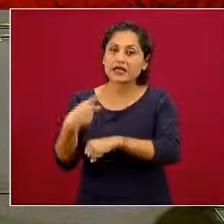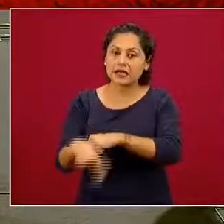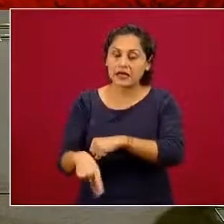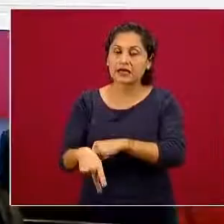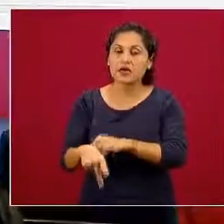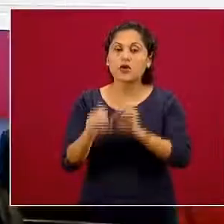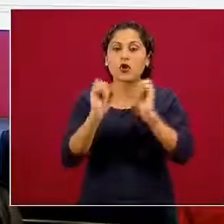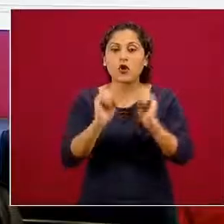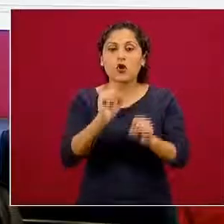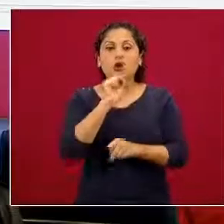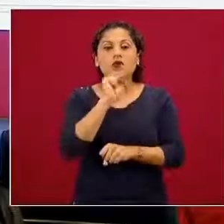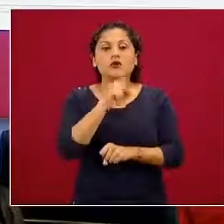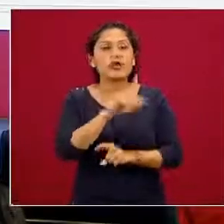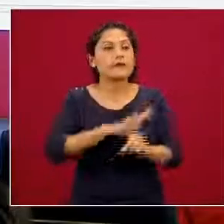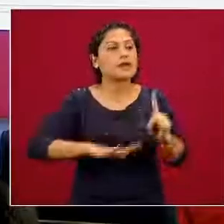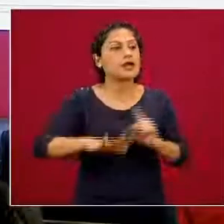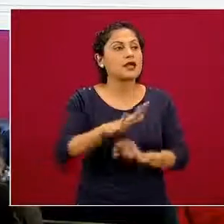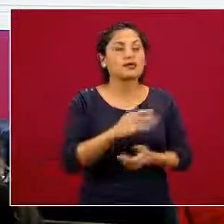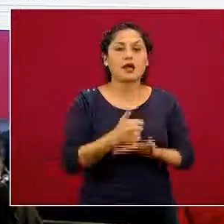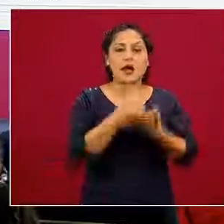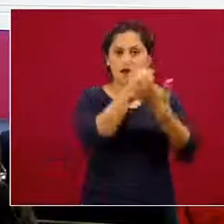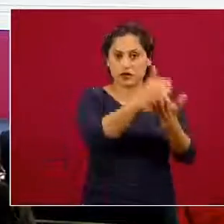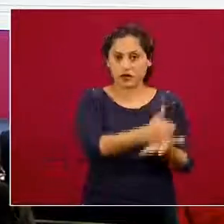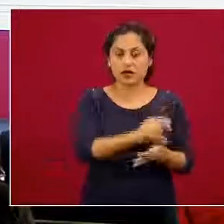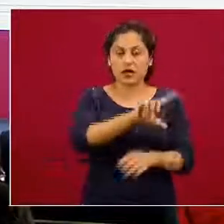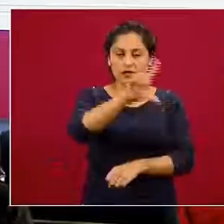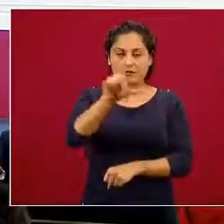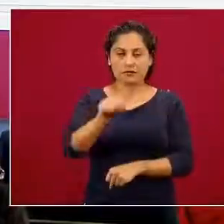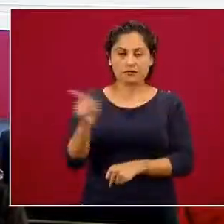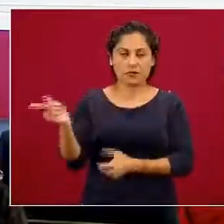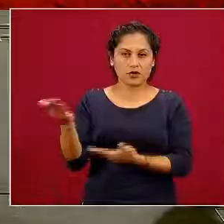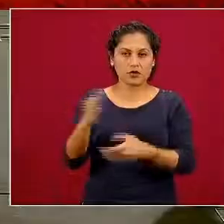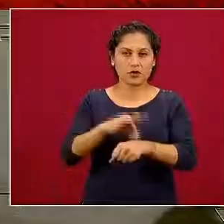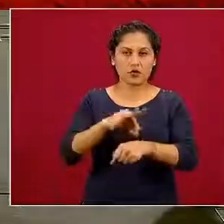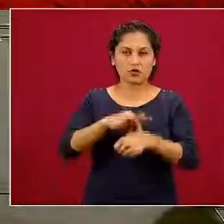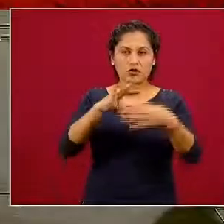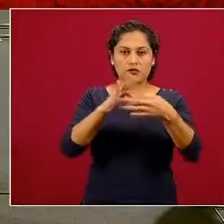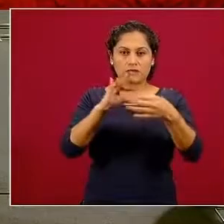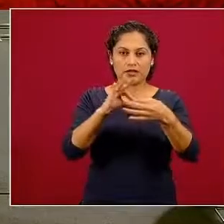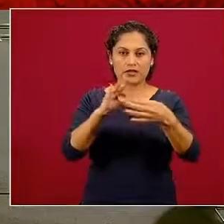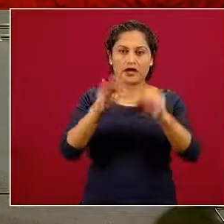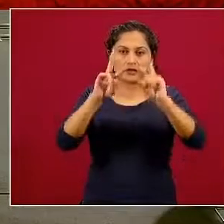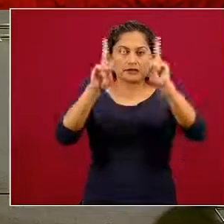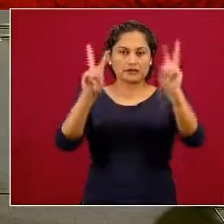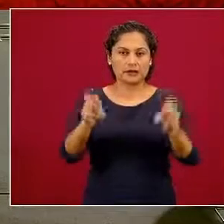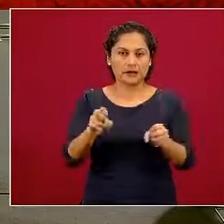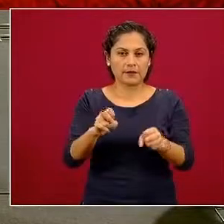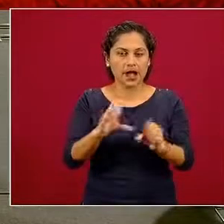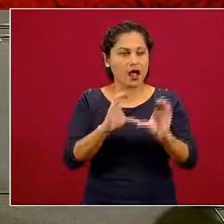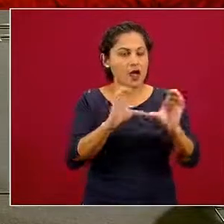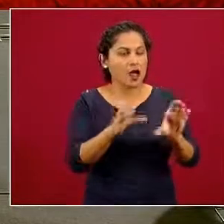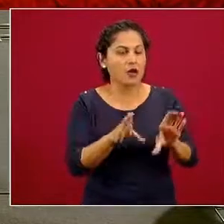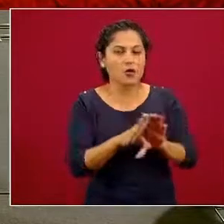protectores, que ya en un momento el doctor Malo nos va a platicar un poquito más del tema de los factores. La que sigue, por favor.